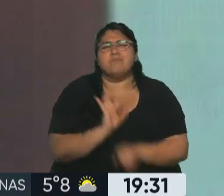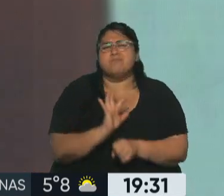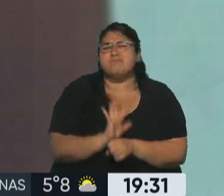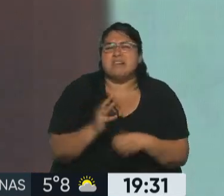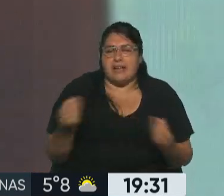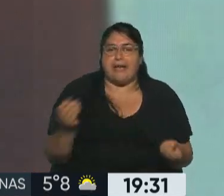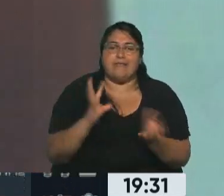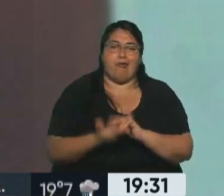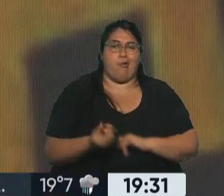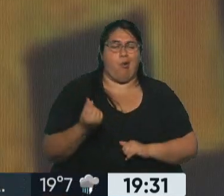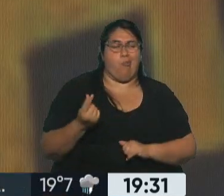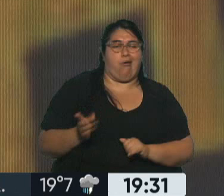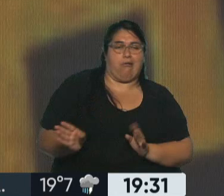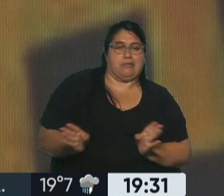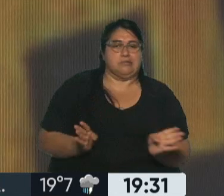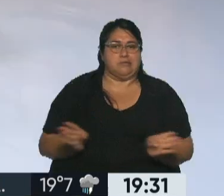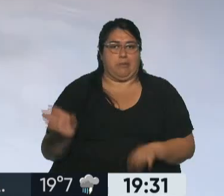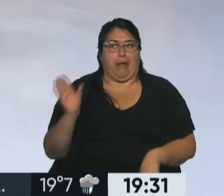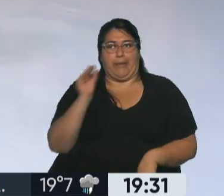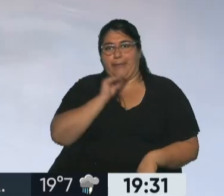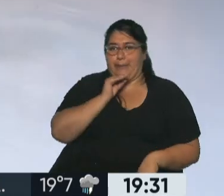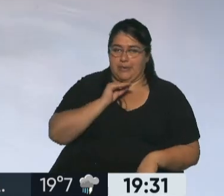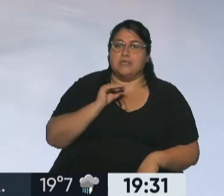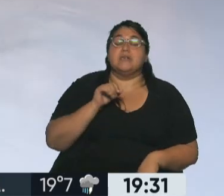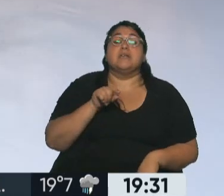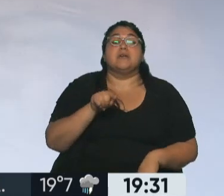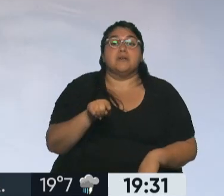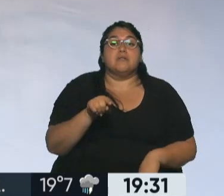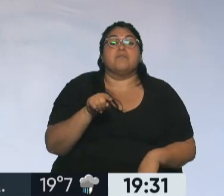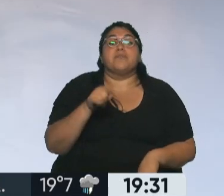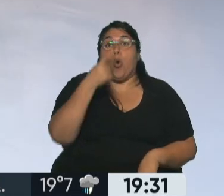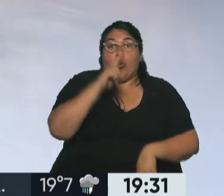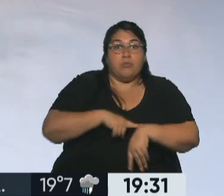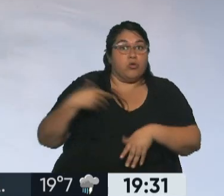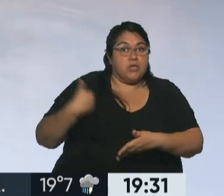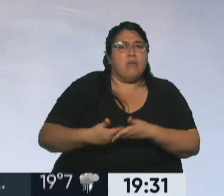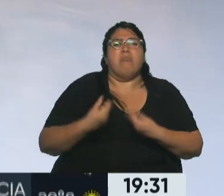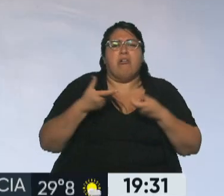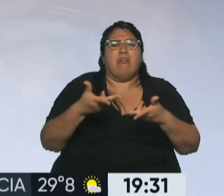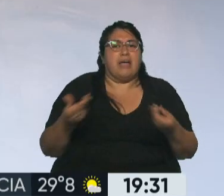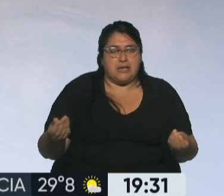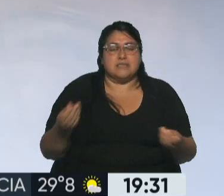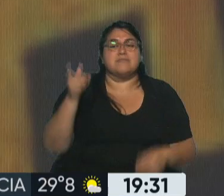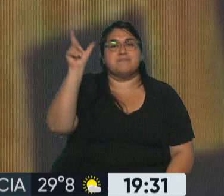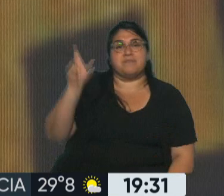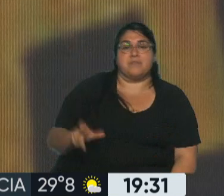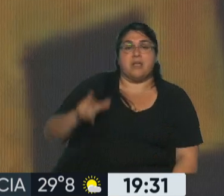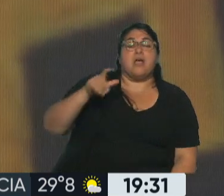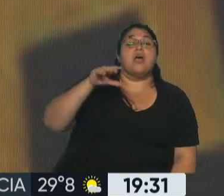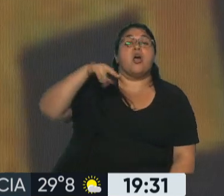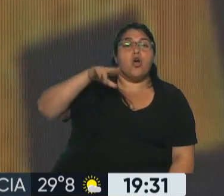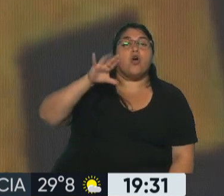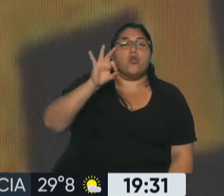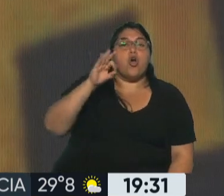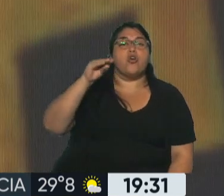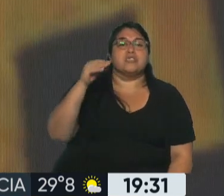a dos puntas pero para Cuba. Sí, algo que parece de película pero que en este caso y en estas últimas horas tenemos que hablar de Manuel Rocha, este